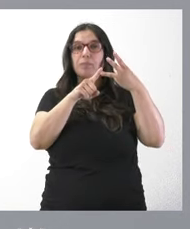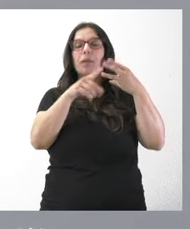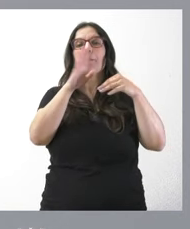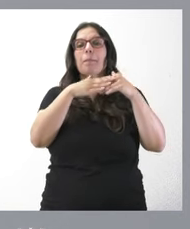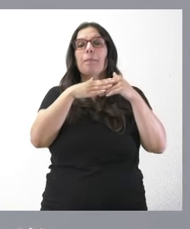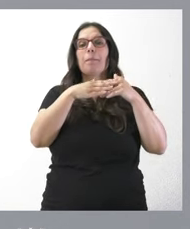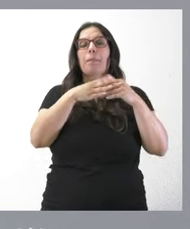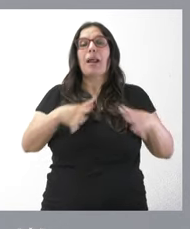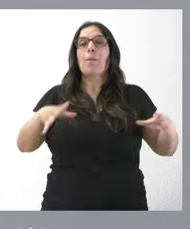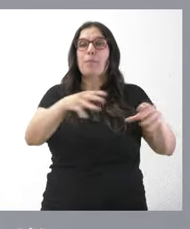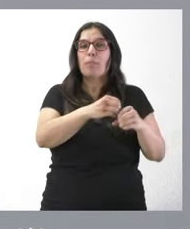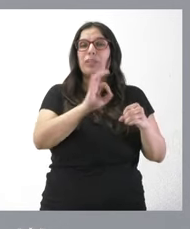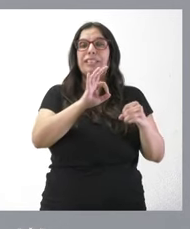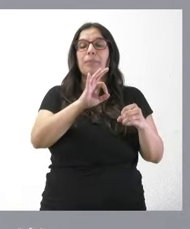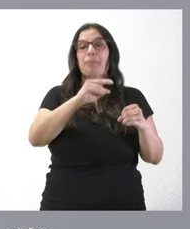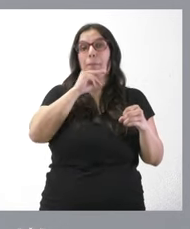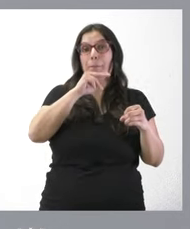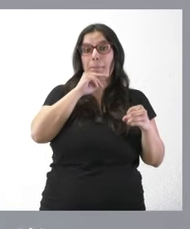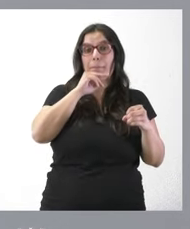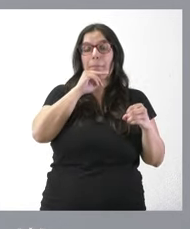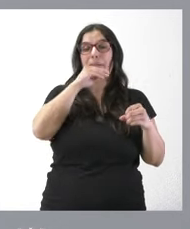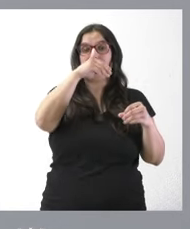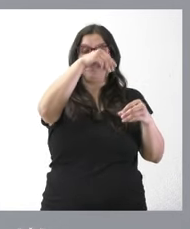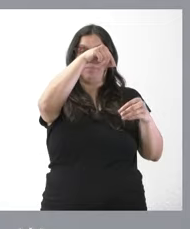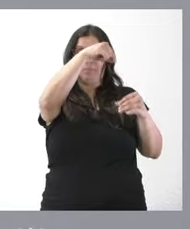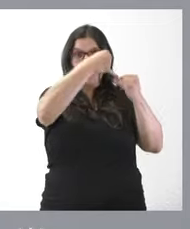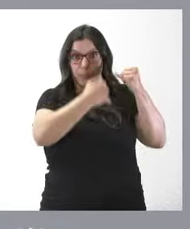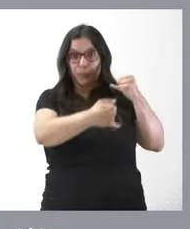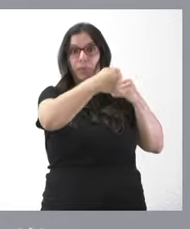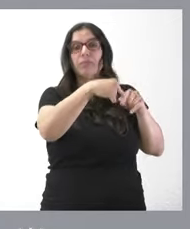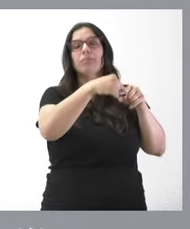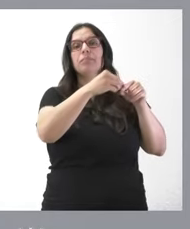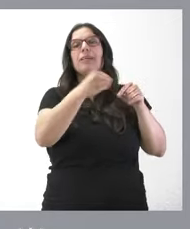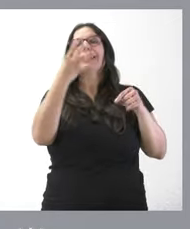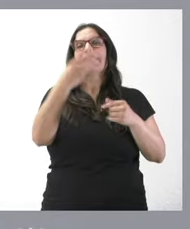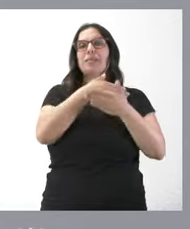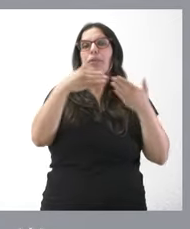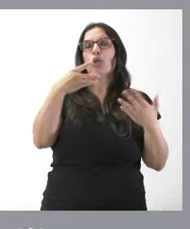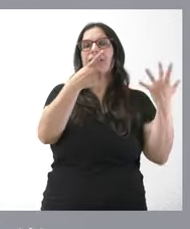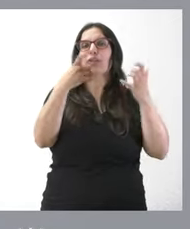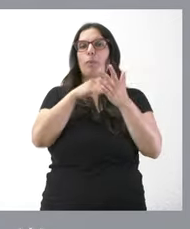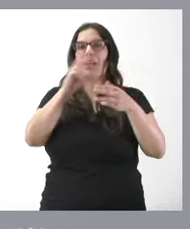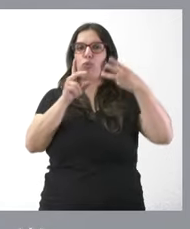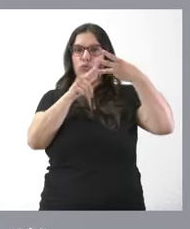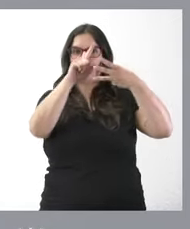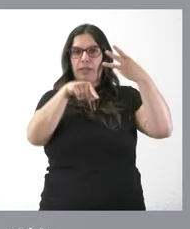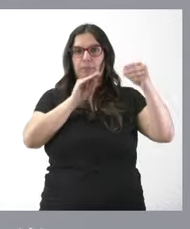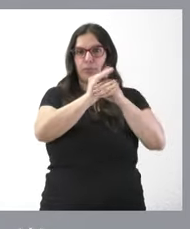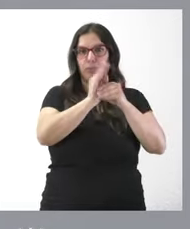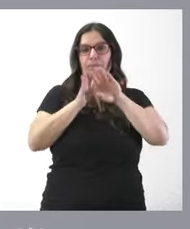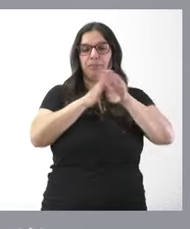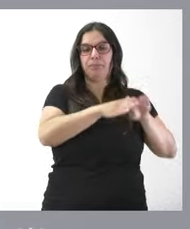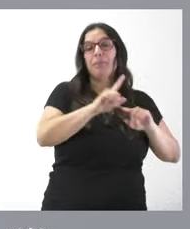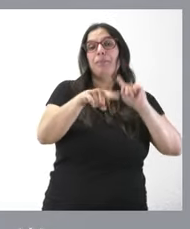suministro de bolsas colectoras de orina, 3.600.000 euros. Una inversión